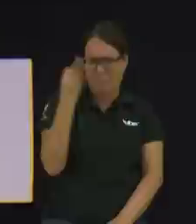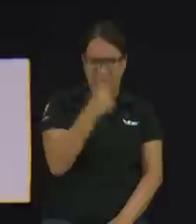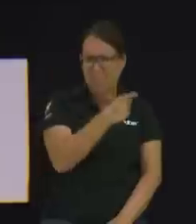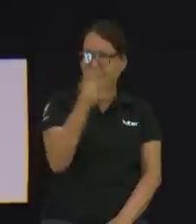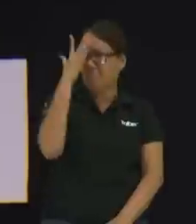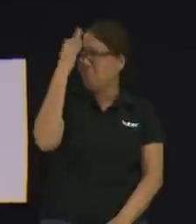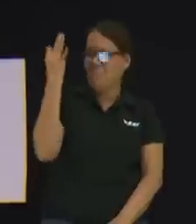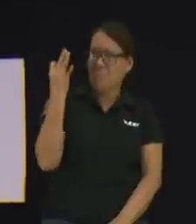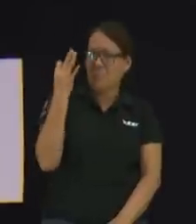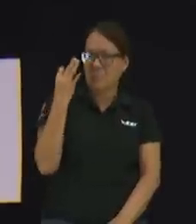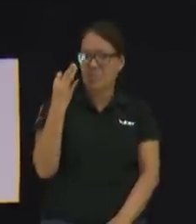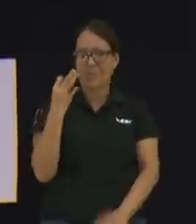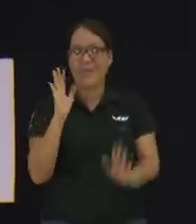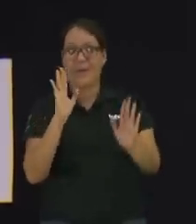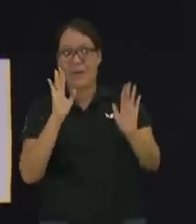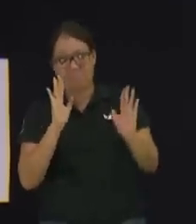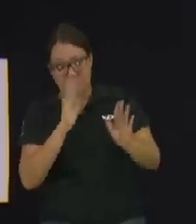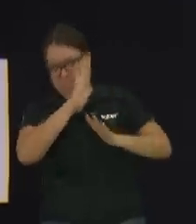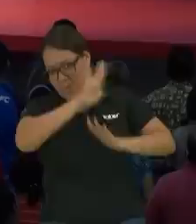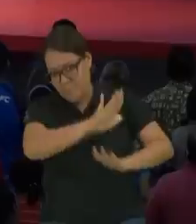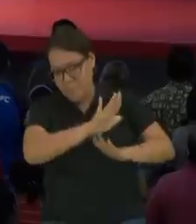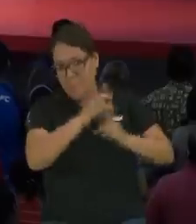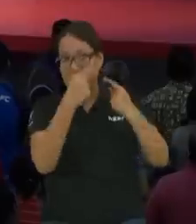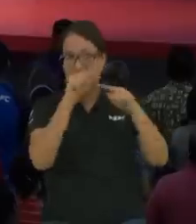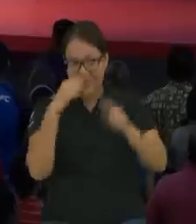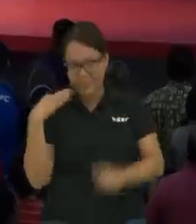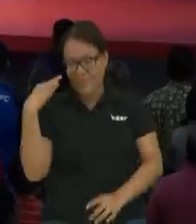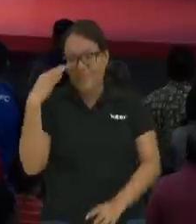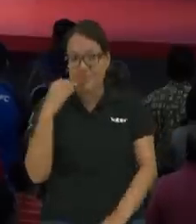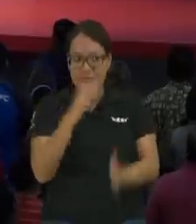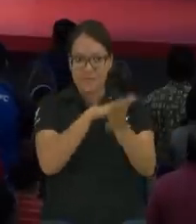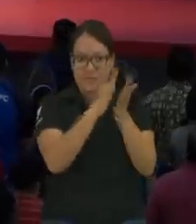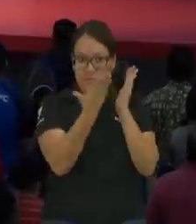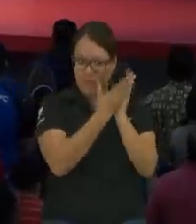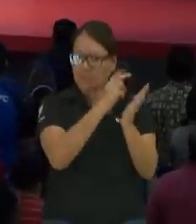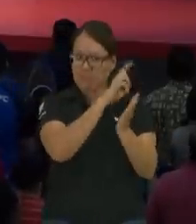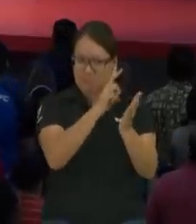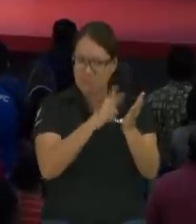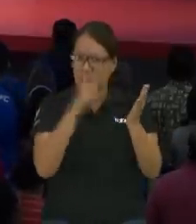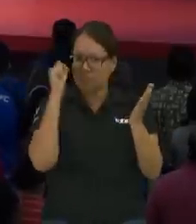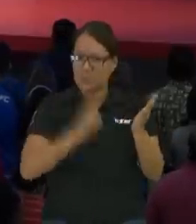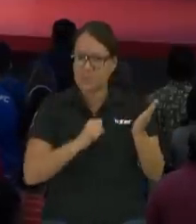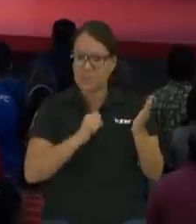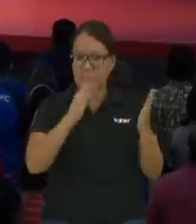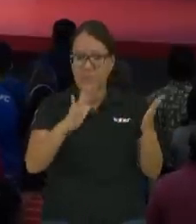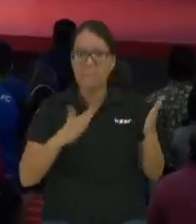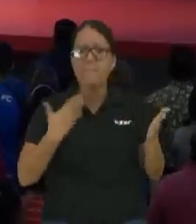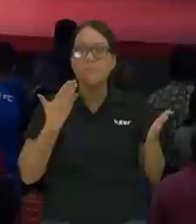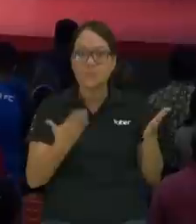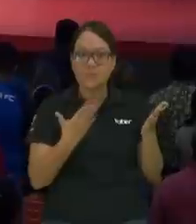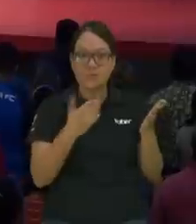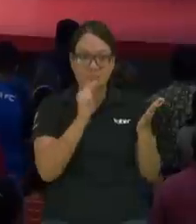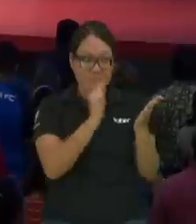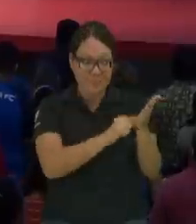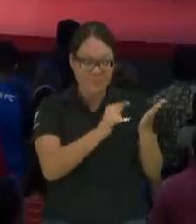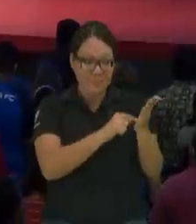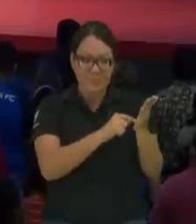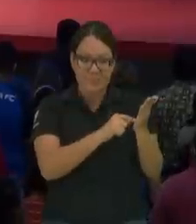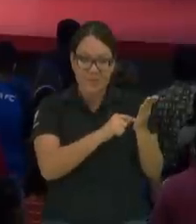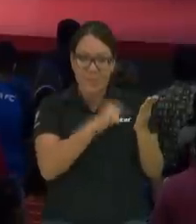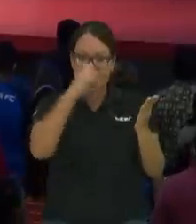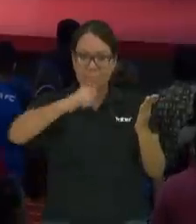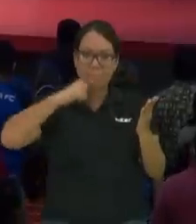honramos. Pero yo sí le invito a que lea la palabra del Señor. Porque la palabra del Señor es tan